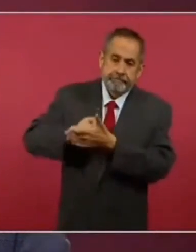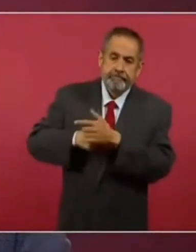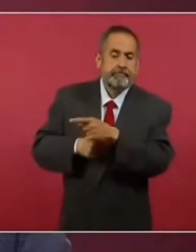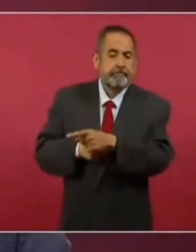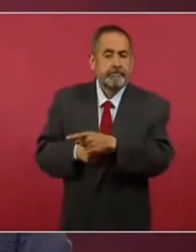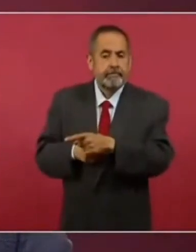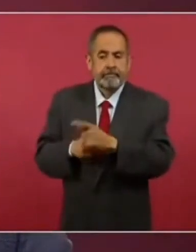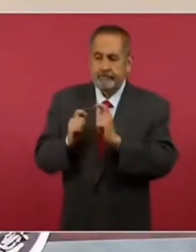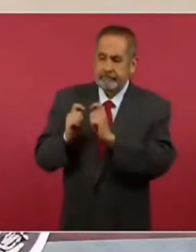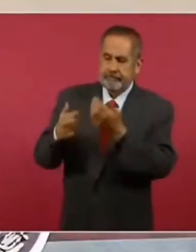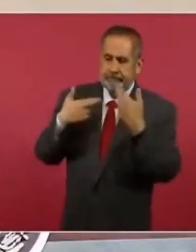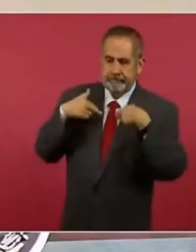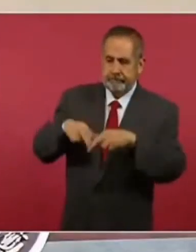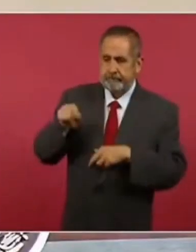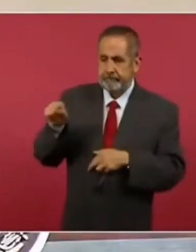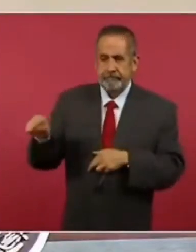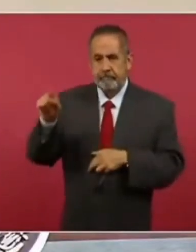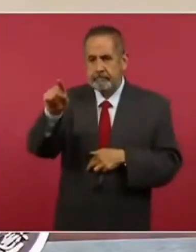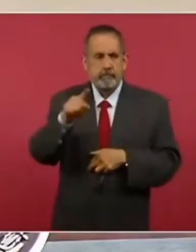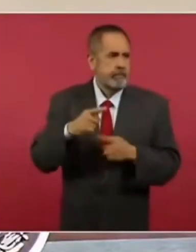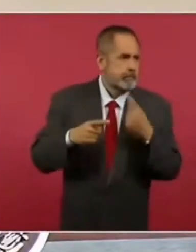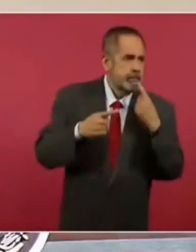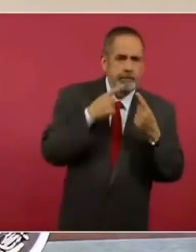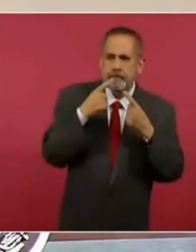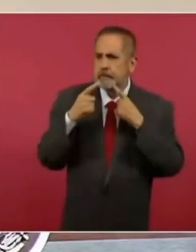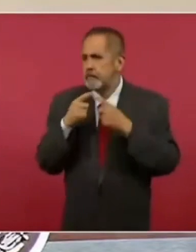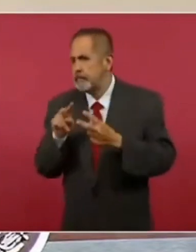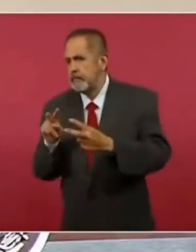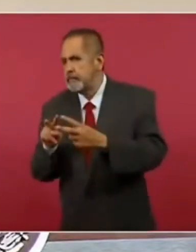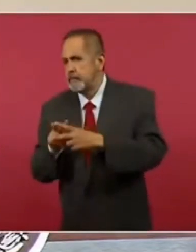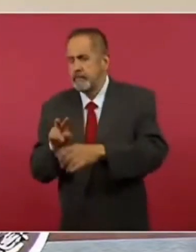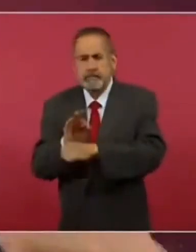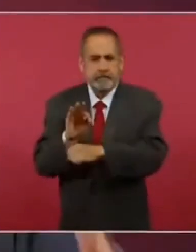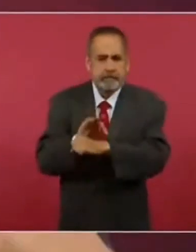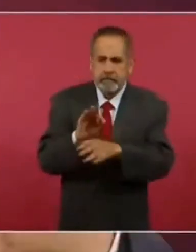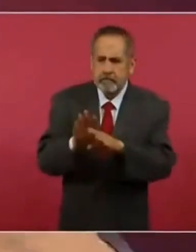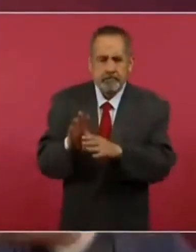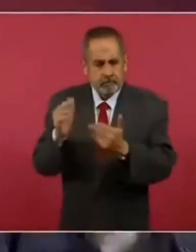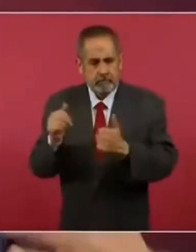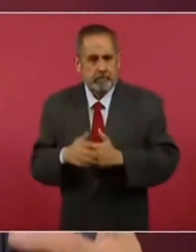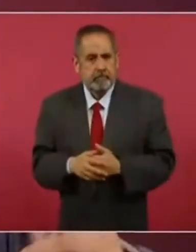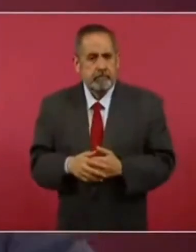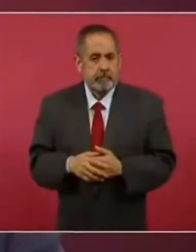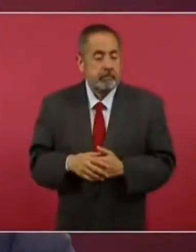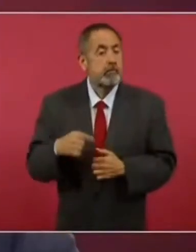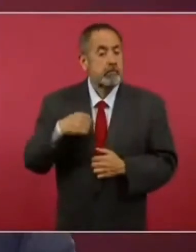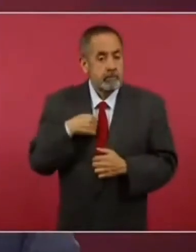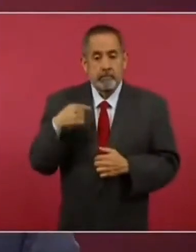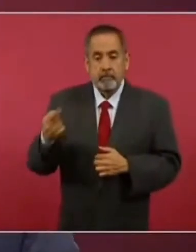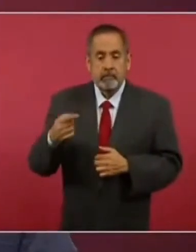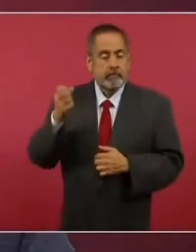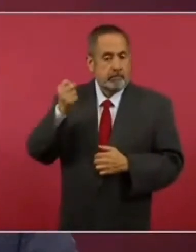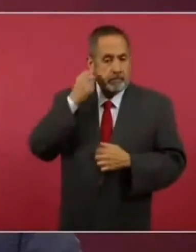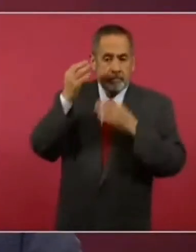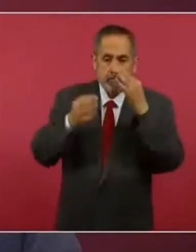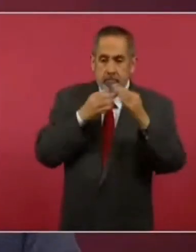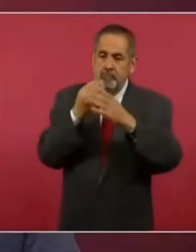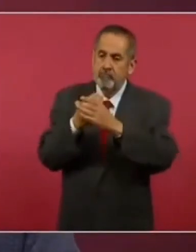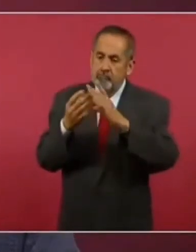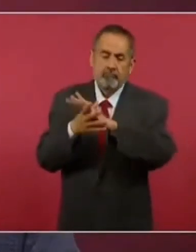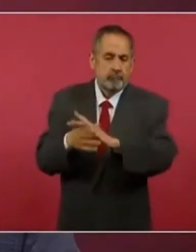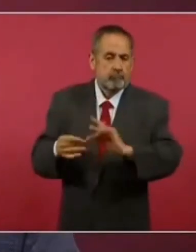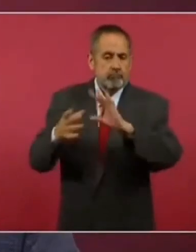nuestras representaciones diplomáticas están muy activas con este tema, incluso hemos dado pláticas en las reuniones